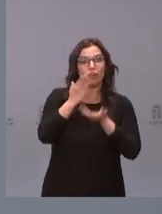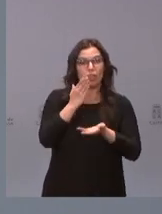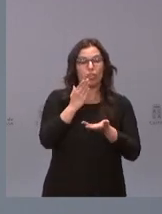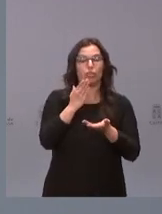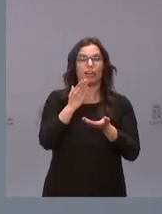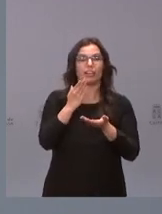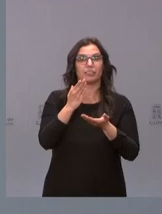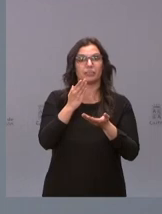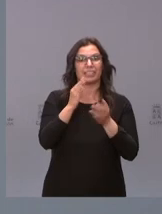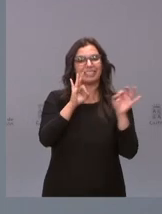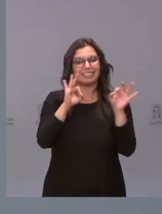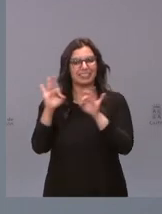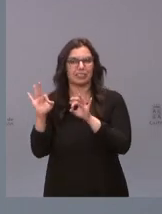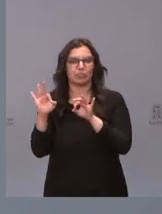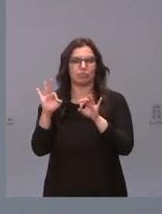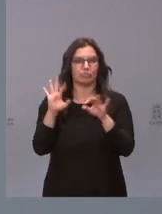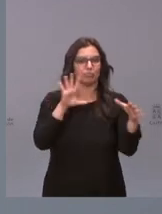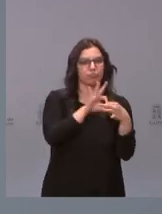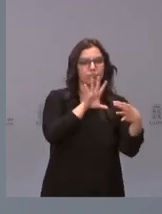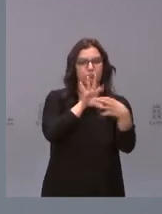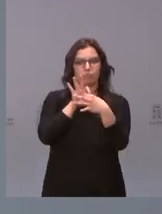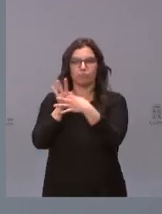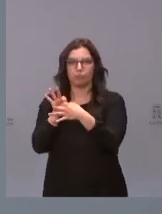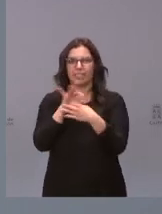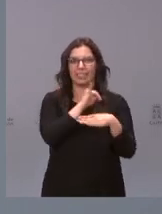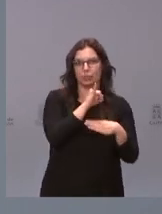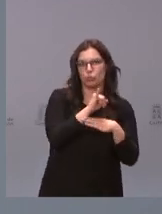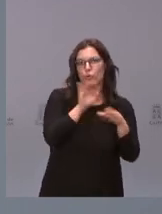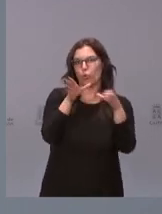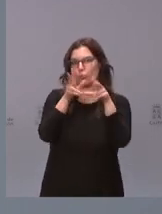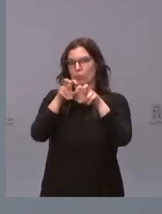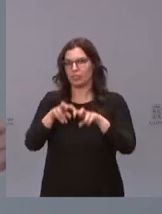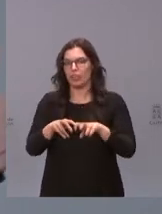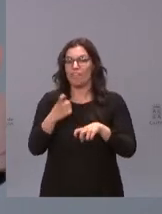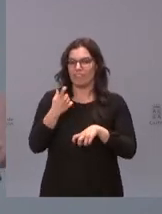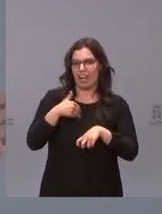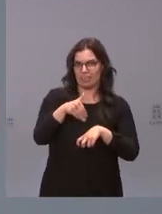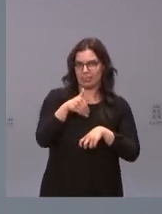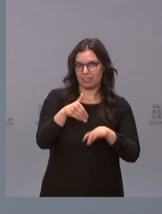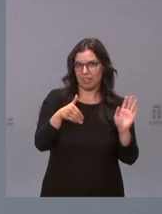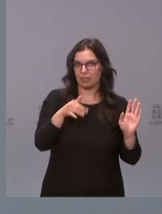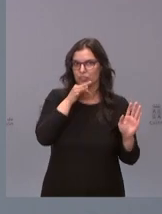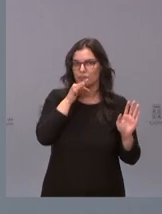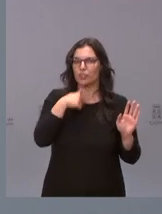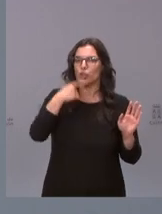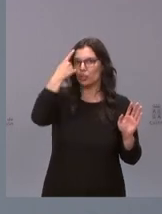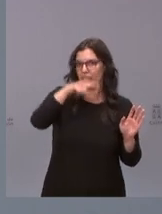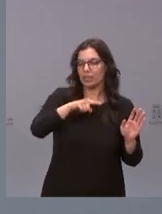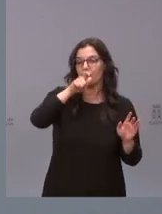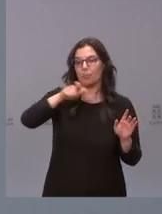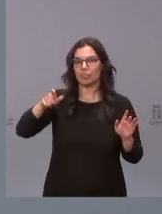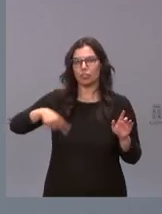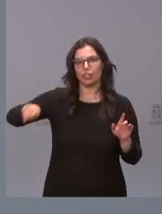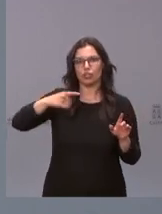con los institutos y grupos de investigación tienen que emprenderse pero sé que las personas se